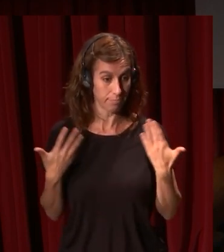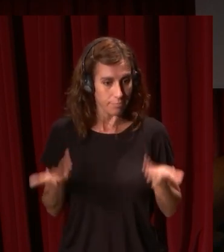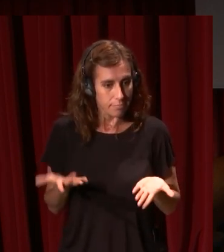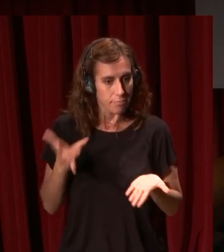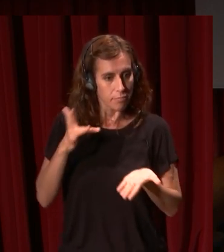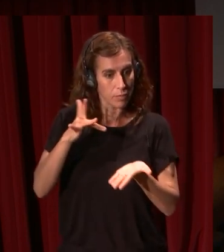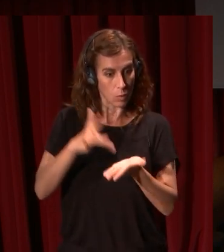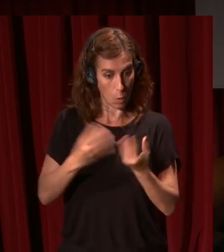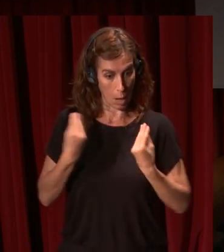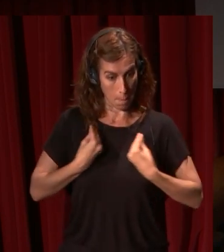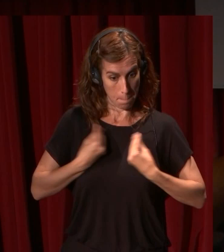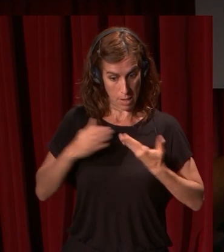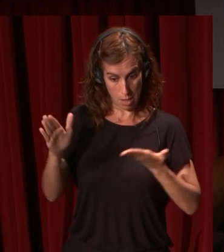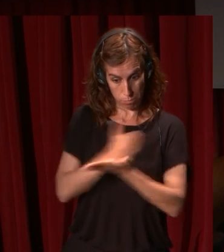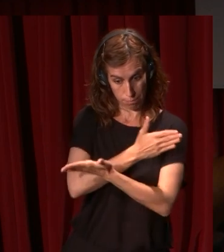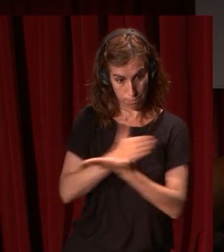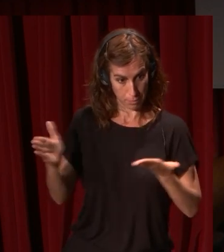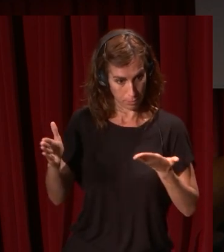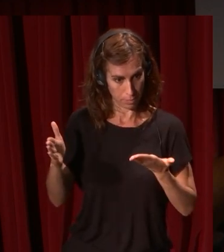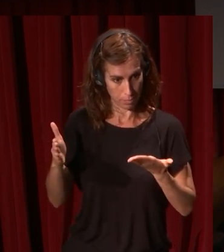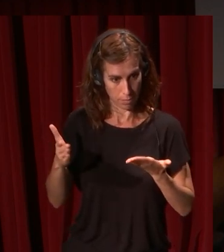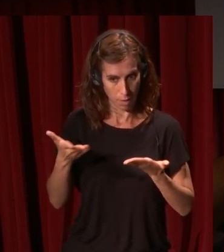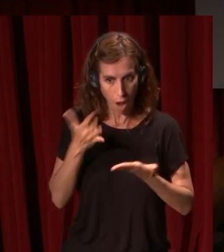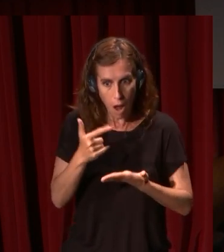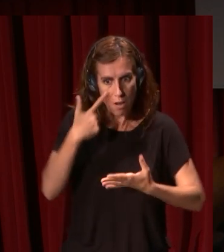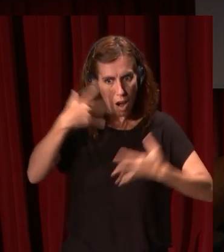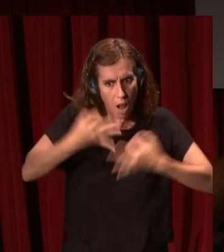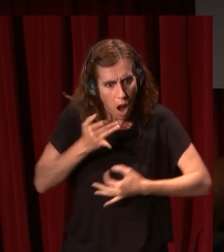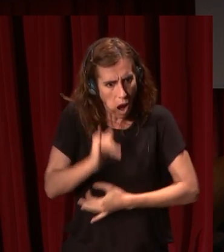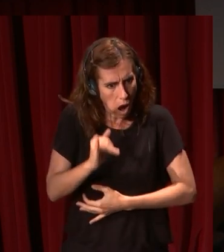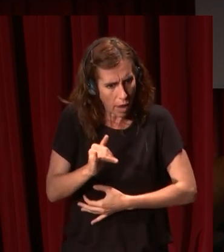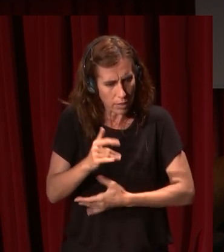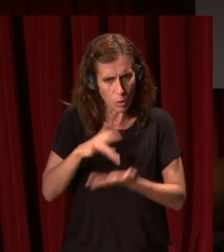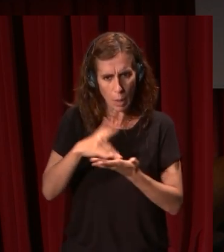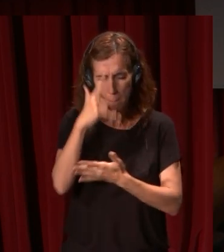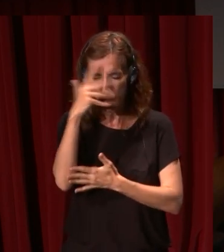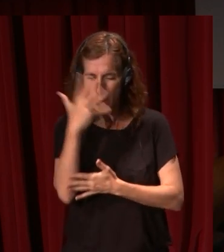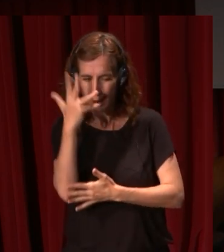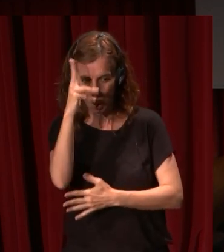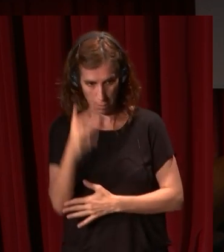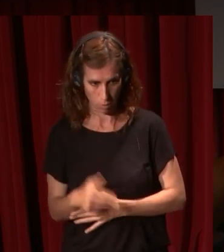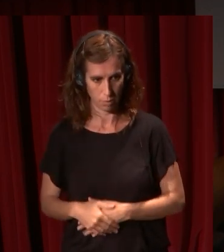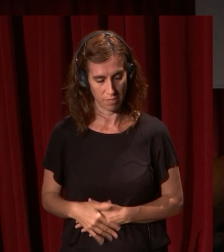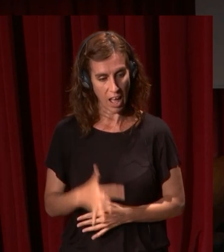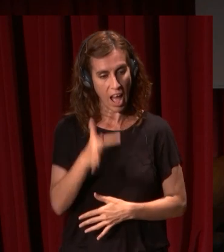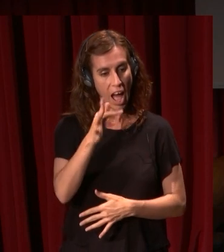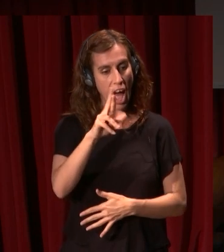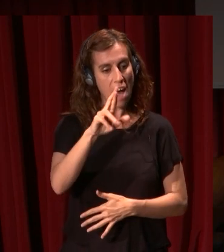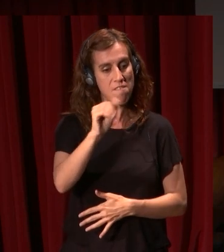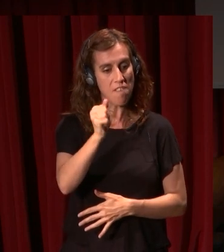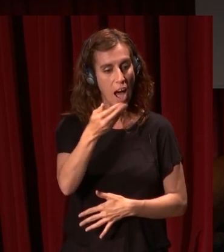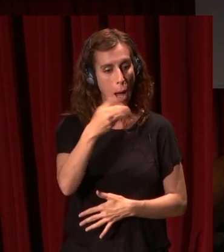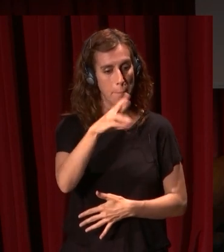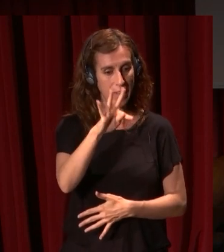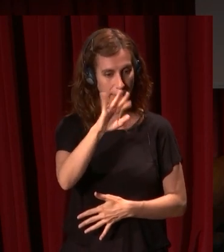alejándose de la vida transmite una vitalidad enorme es un misterio del arte de la pintura Fabritius el autorretrato del que os he hablado varias veces